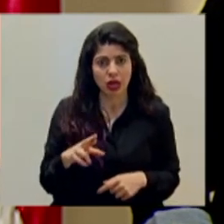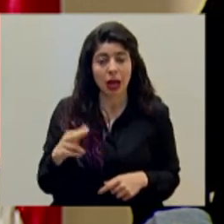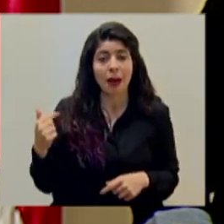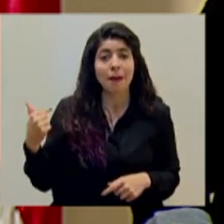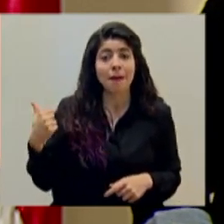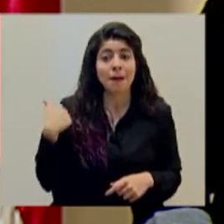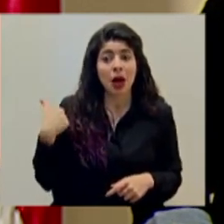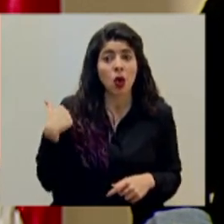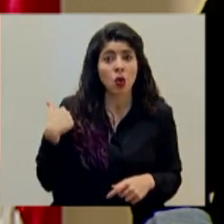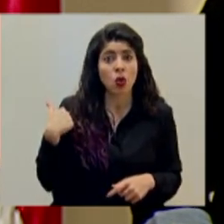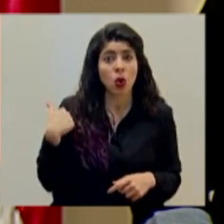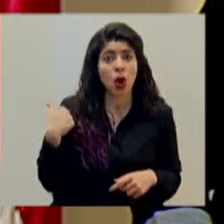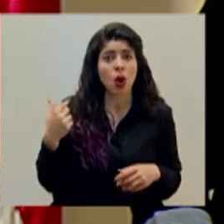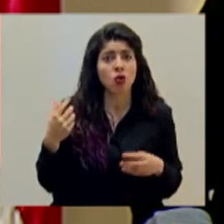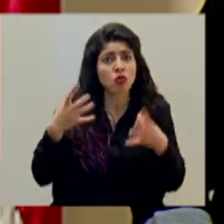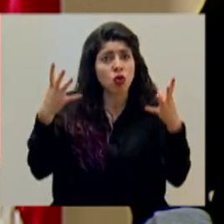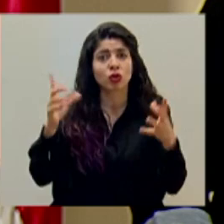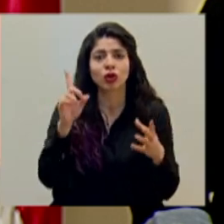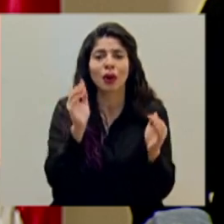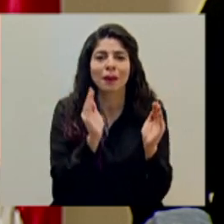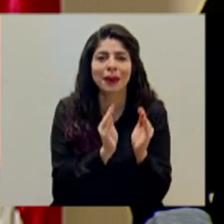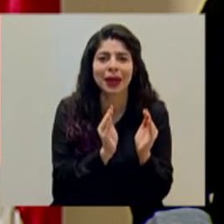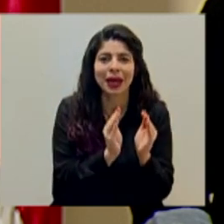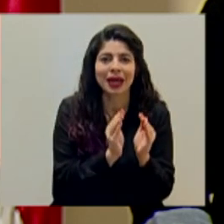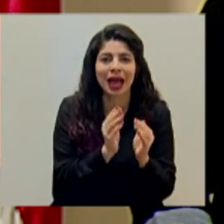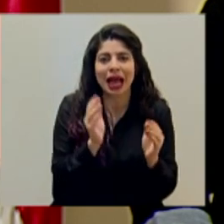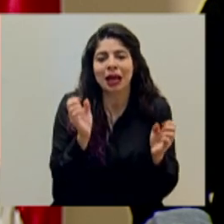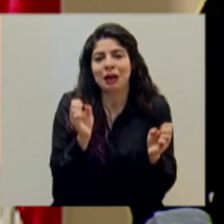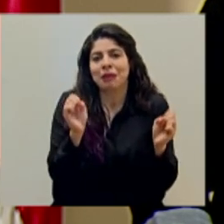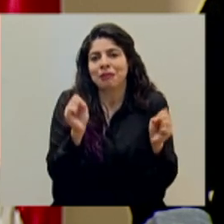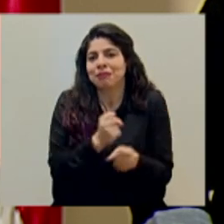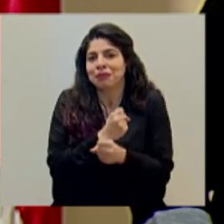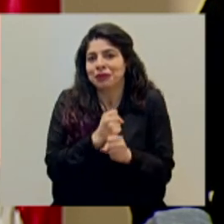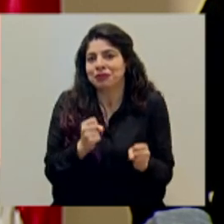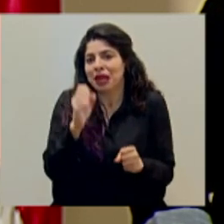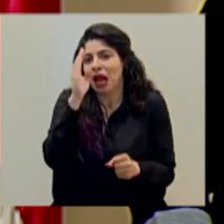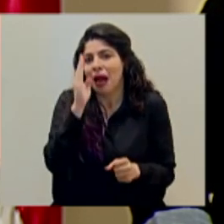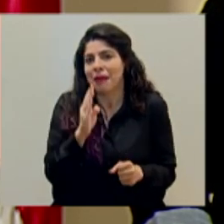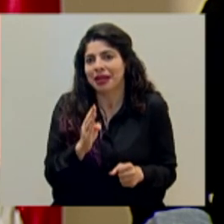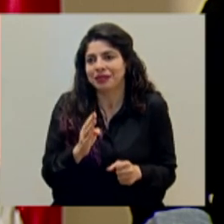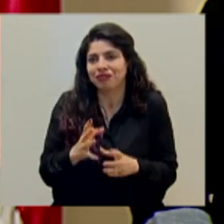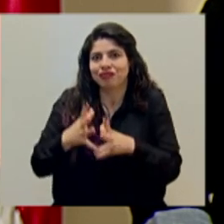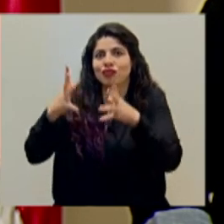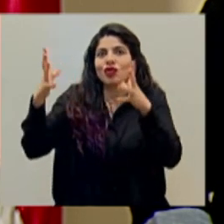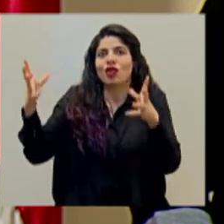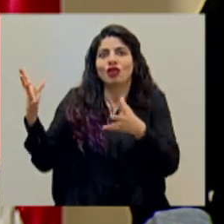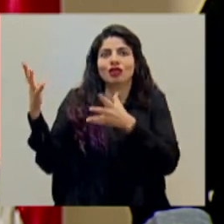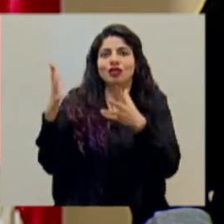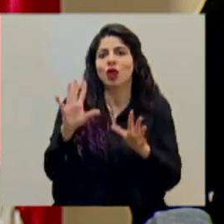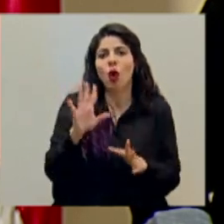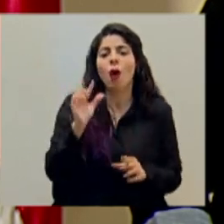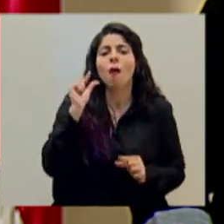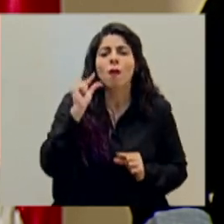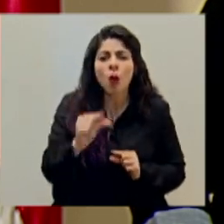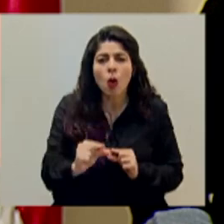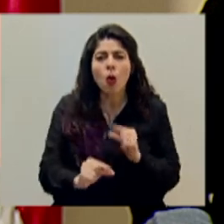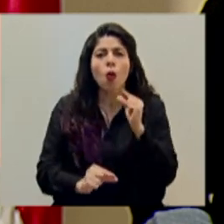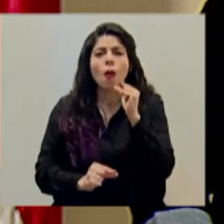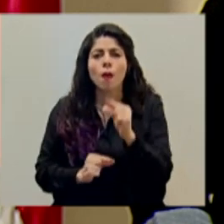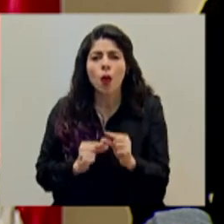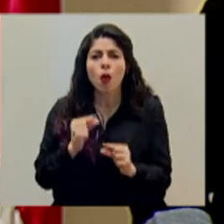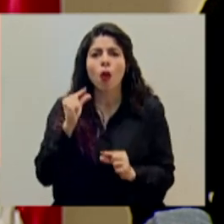pues obviamente pequeña de dosis, porque no vamos a tener jamás una cantidad grande, esto va a ir paulatinamente,